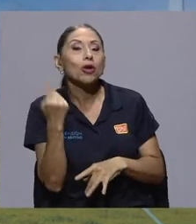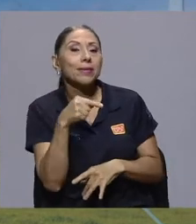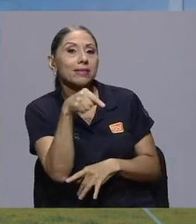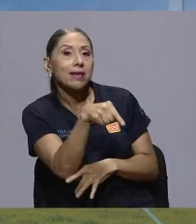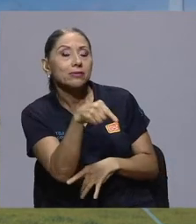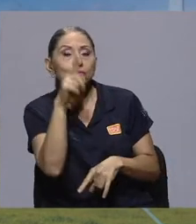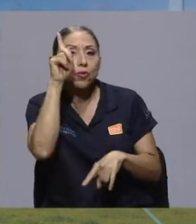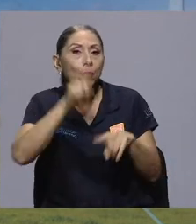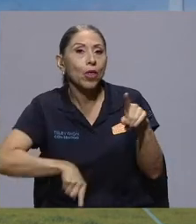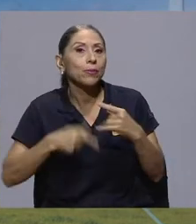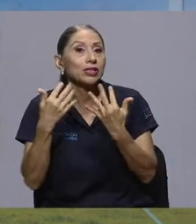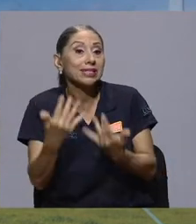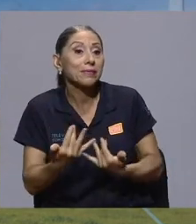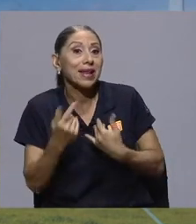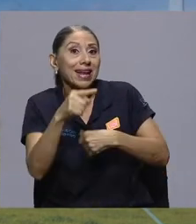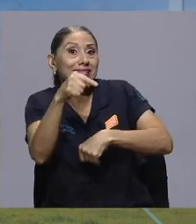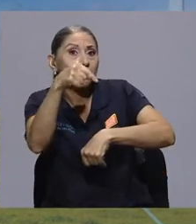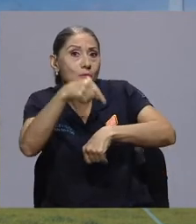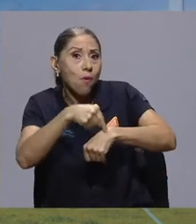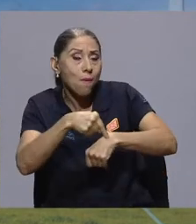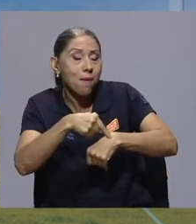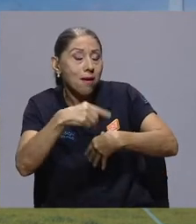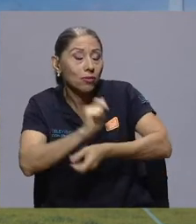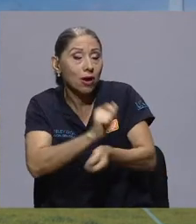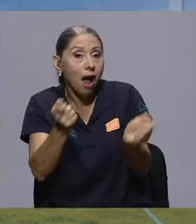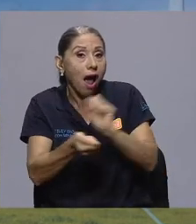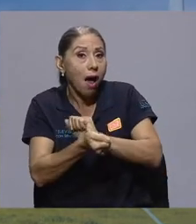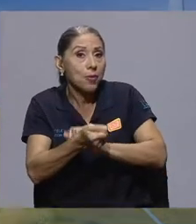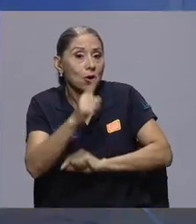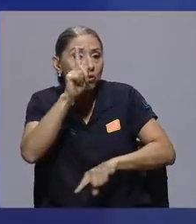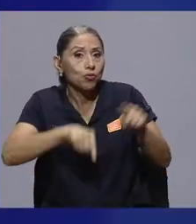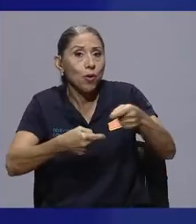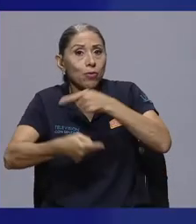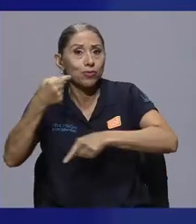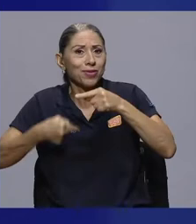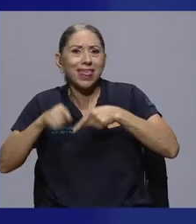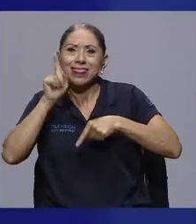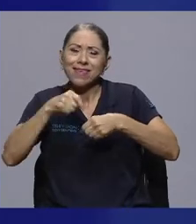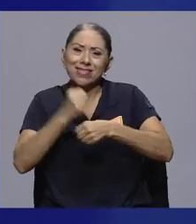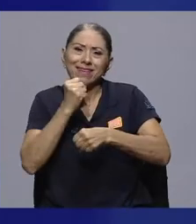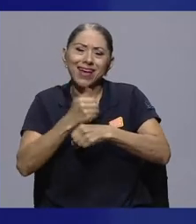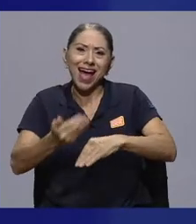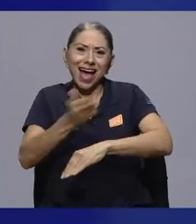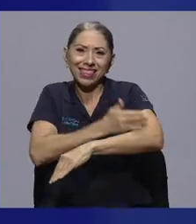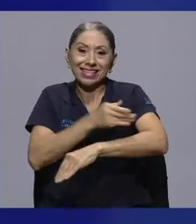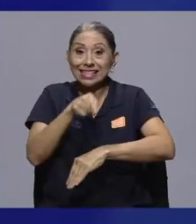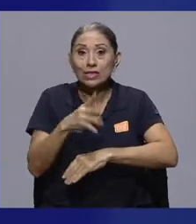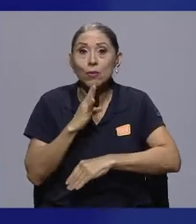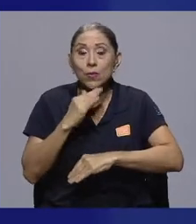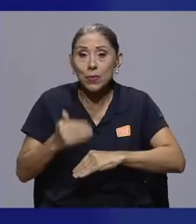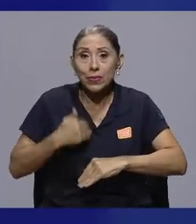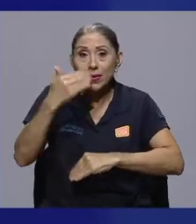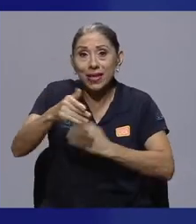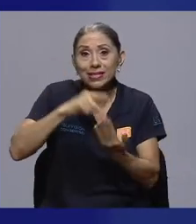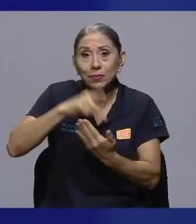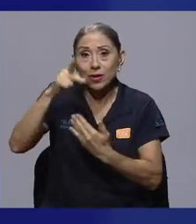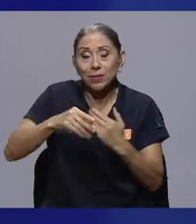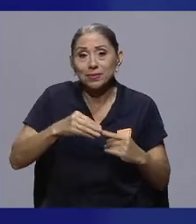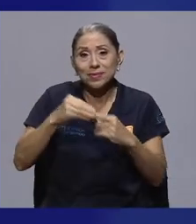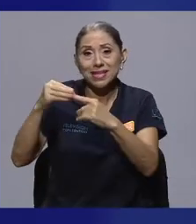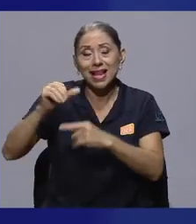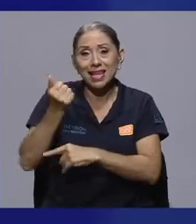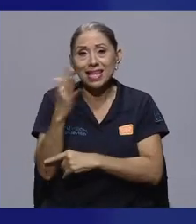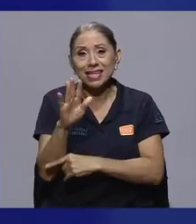quiebre, ¿verdad? El punto de no retorno, hay que tomar acciones antes. De eso podemos seguir conversando en el siguiente bloque de este programa especial de 15